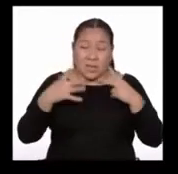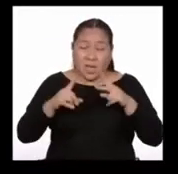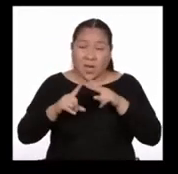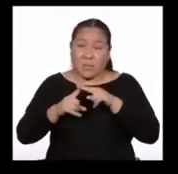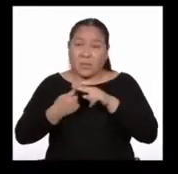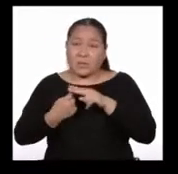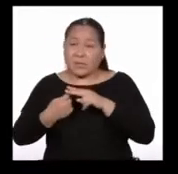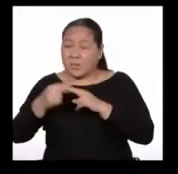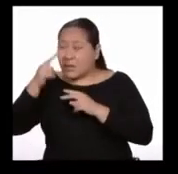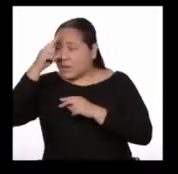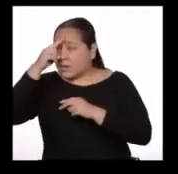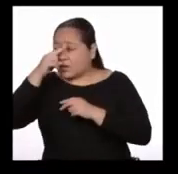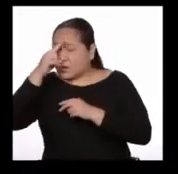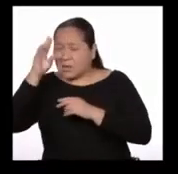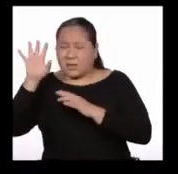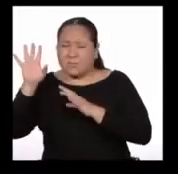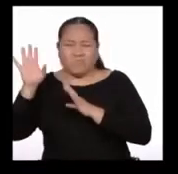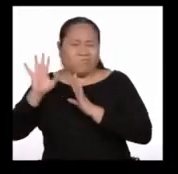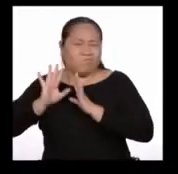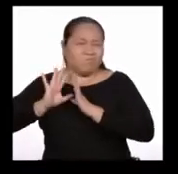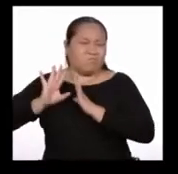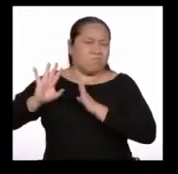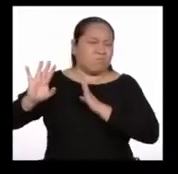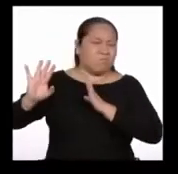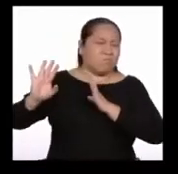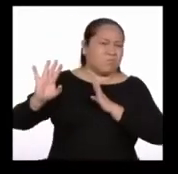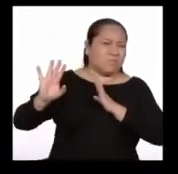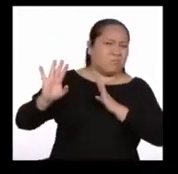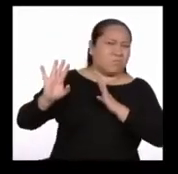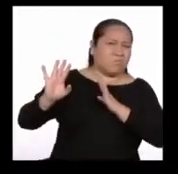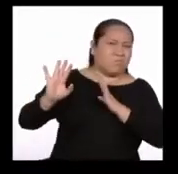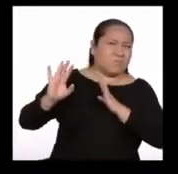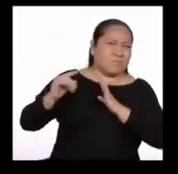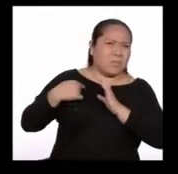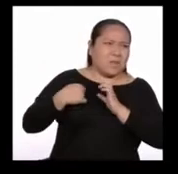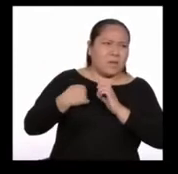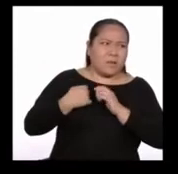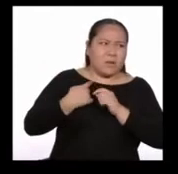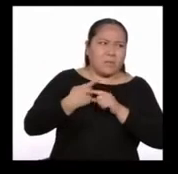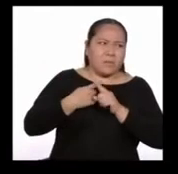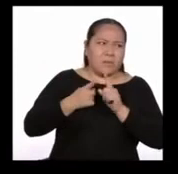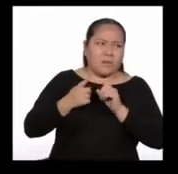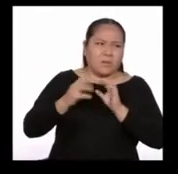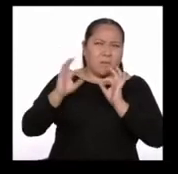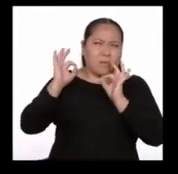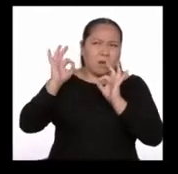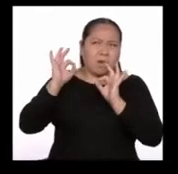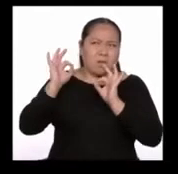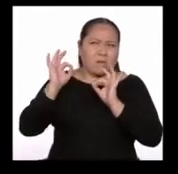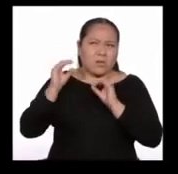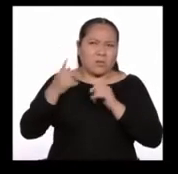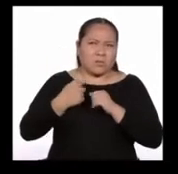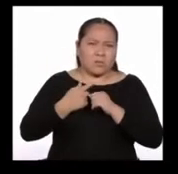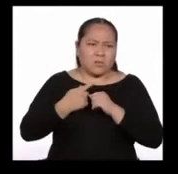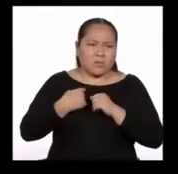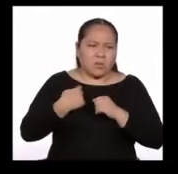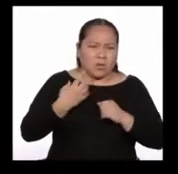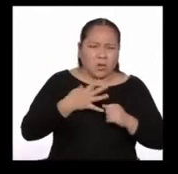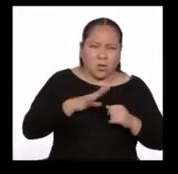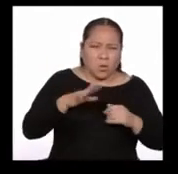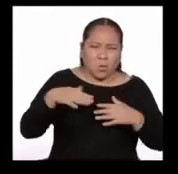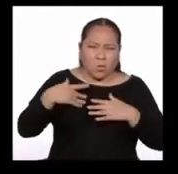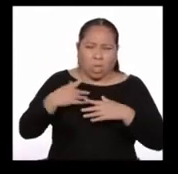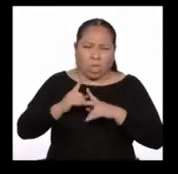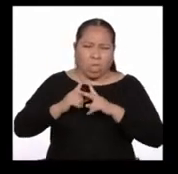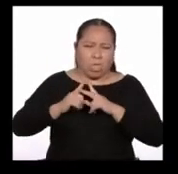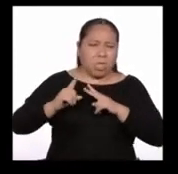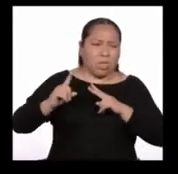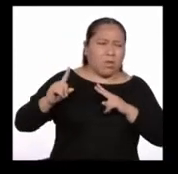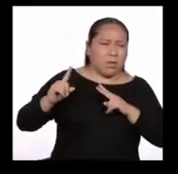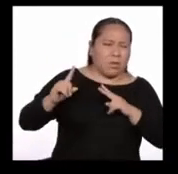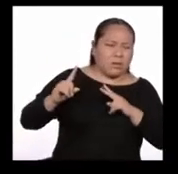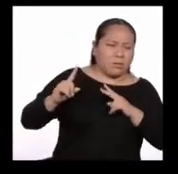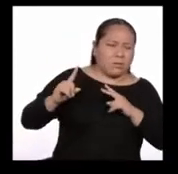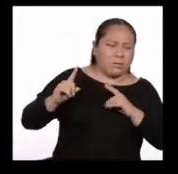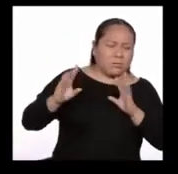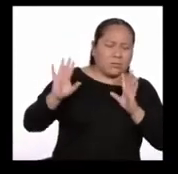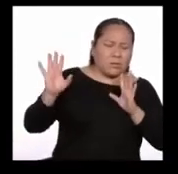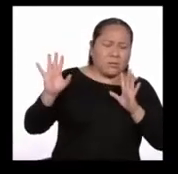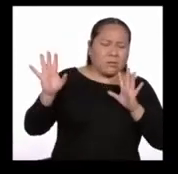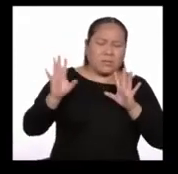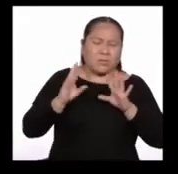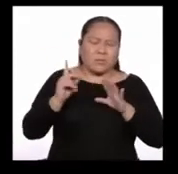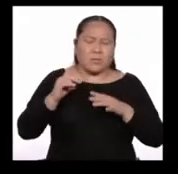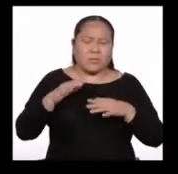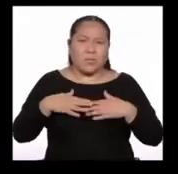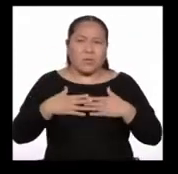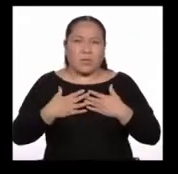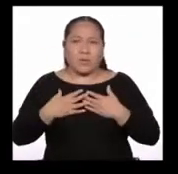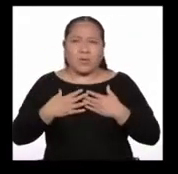quise volverme atrás, juzgando por temeraria mi intención y no hallando sujeto en mi facultad para acabarla conforme a lo que se debía